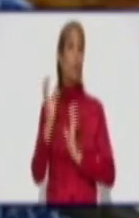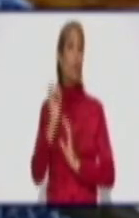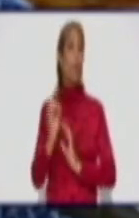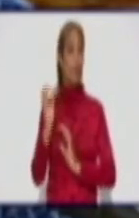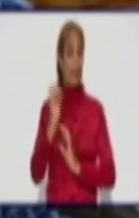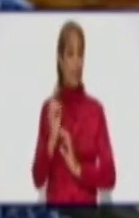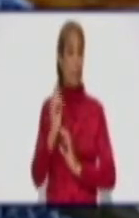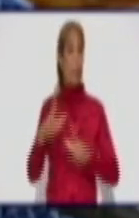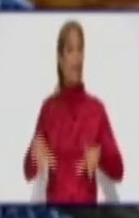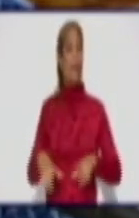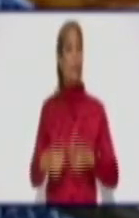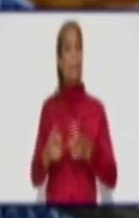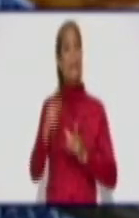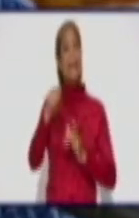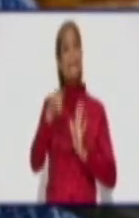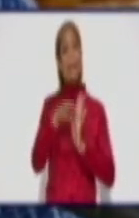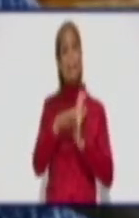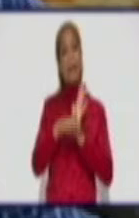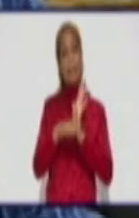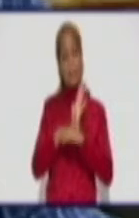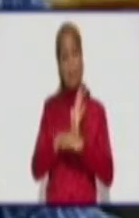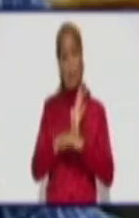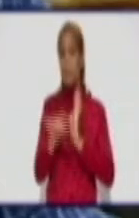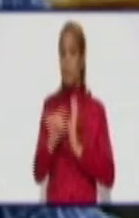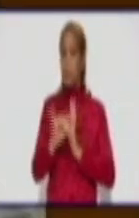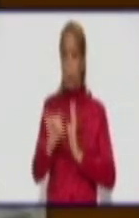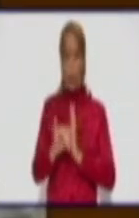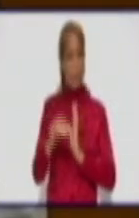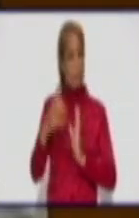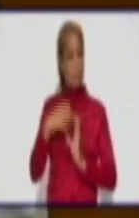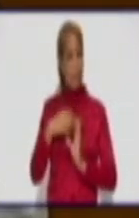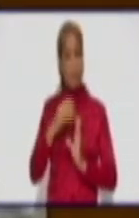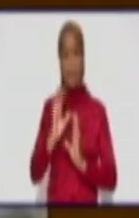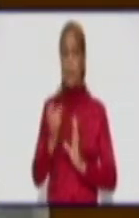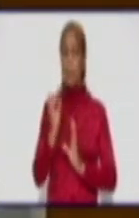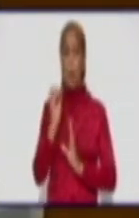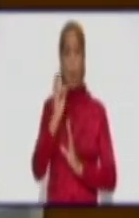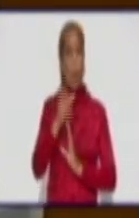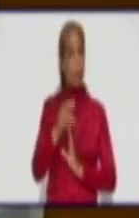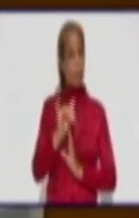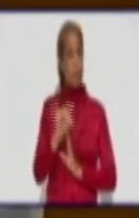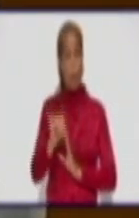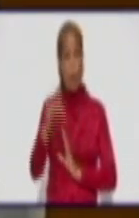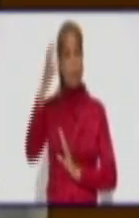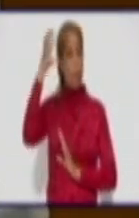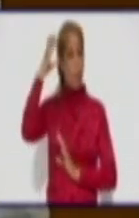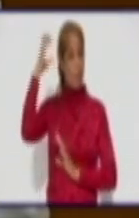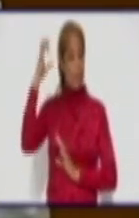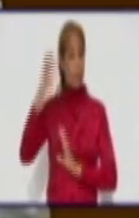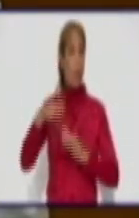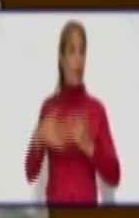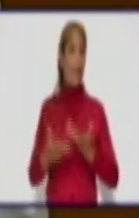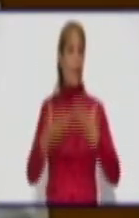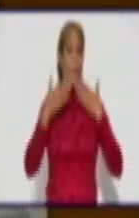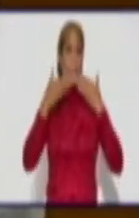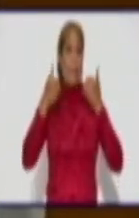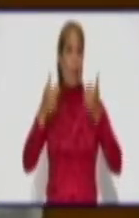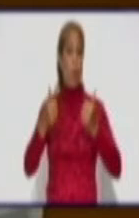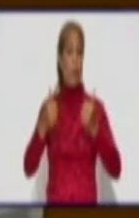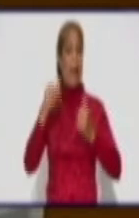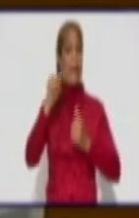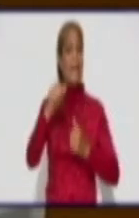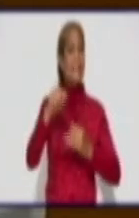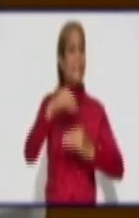también las medidas, yo diría, en el orden gubernamental, en el orden del aseguramiento político, que garantiza esa transformación.